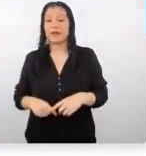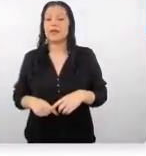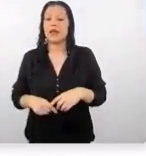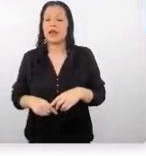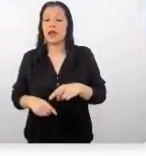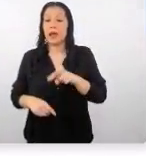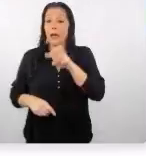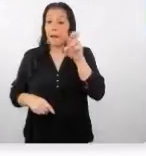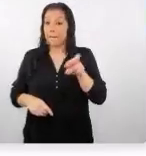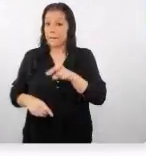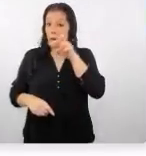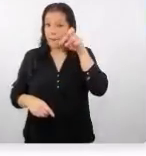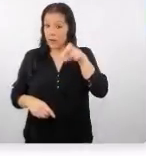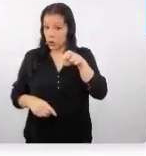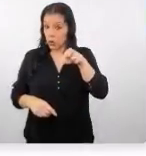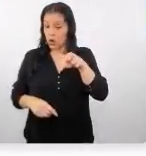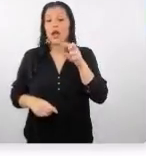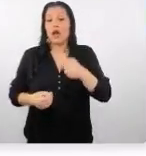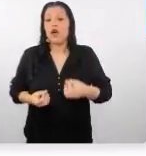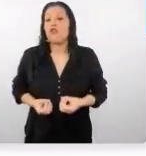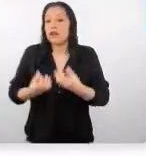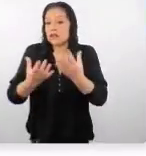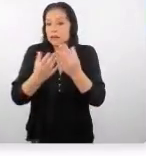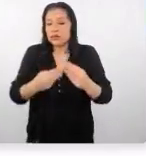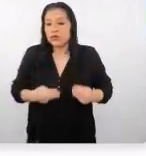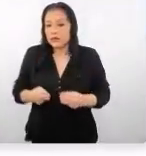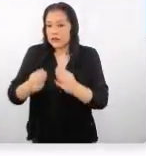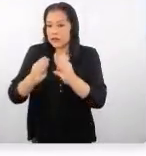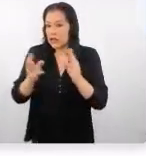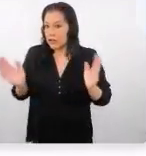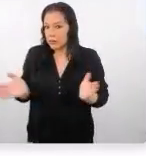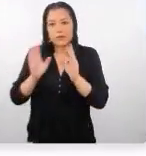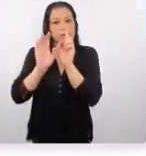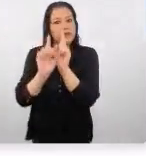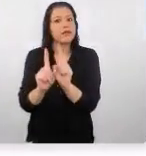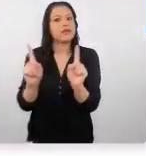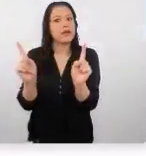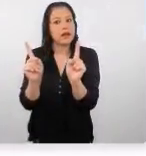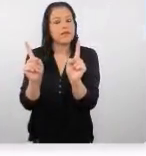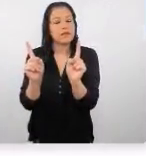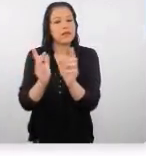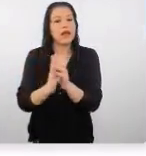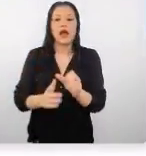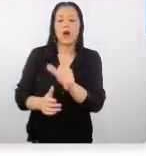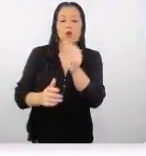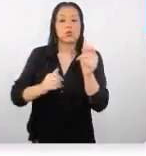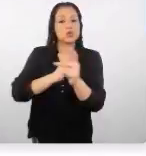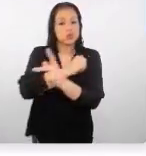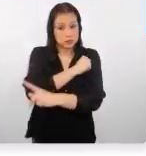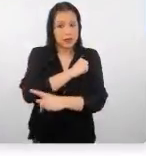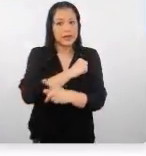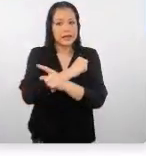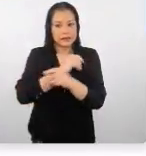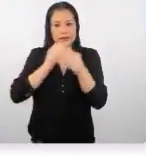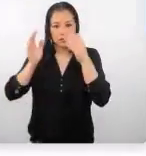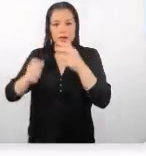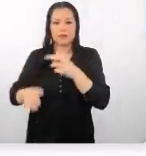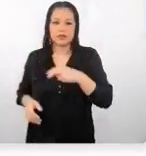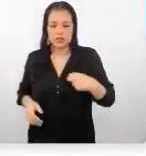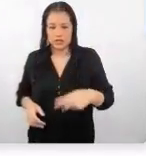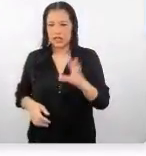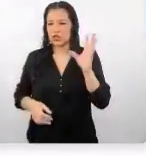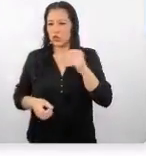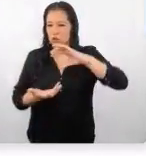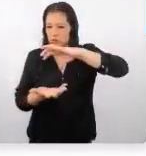ofrecemos una estrategia de promoción diferente a la que ofrecemos a diferentes mercados a nivel mundial.